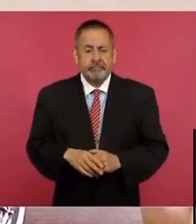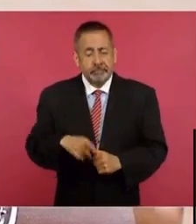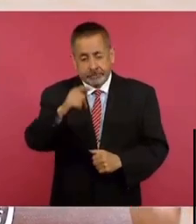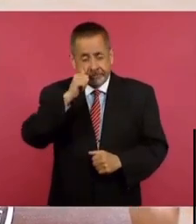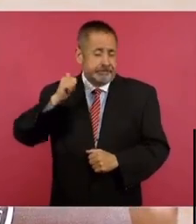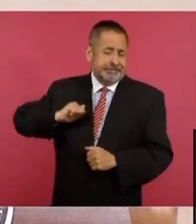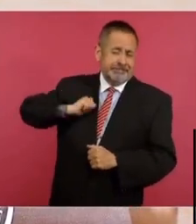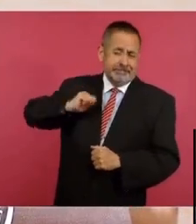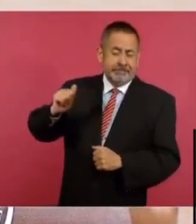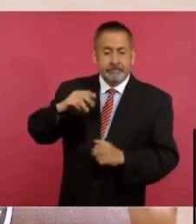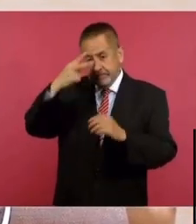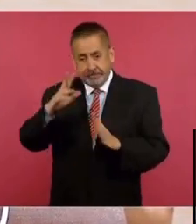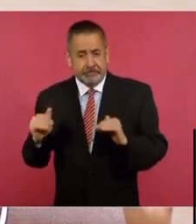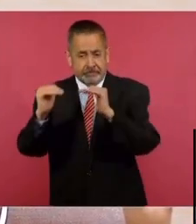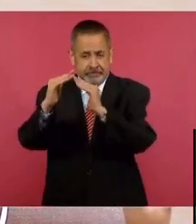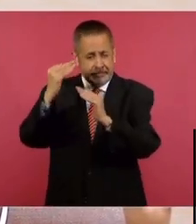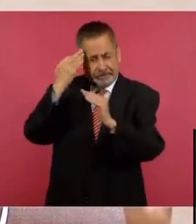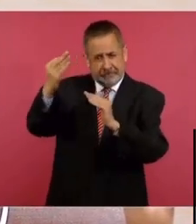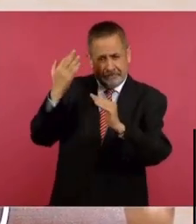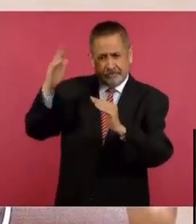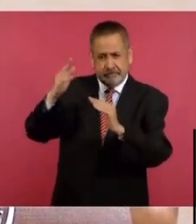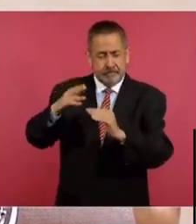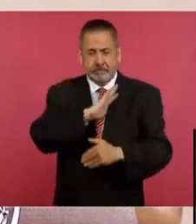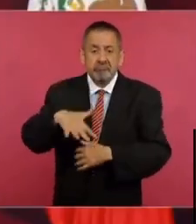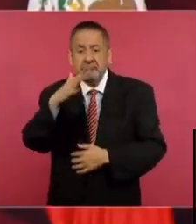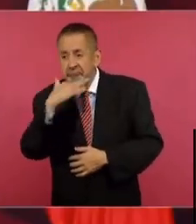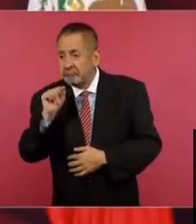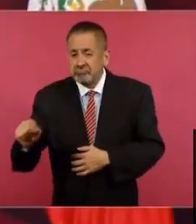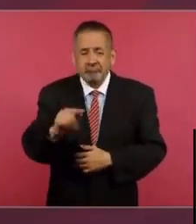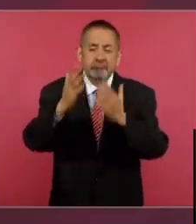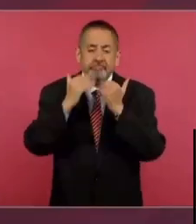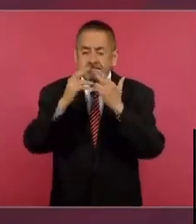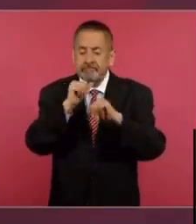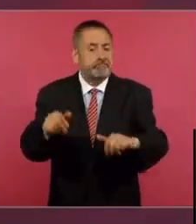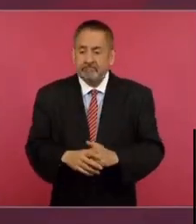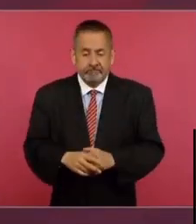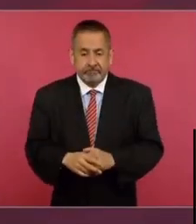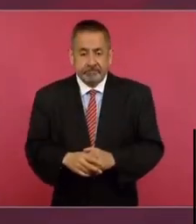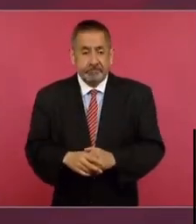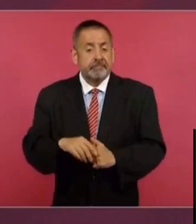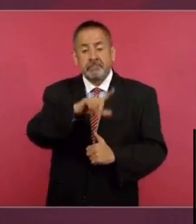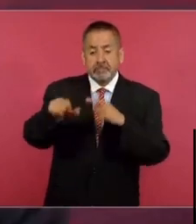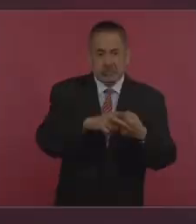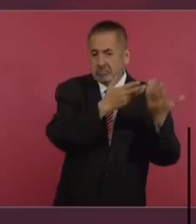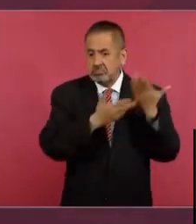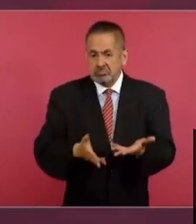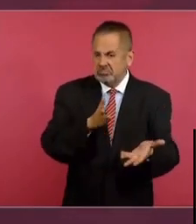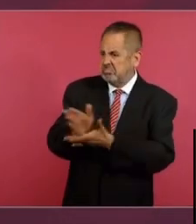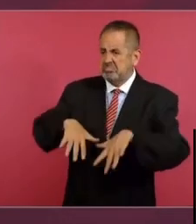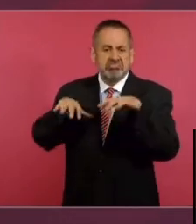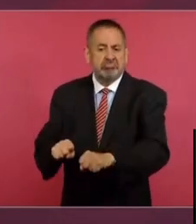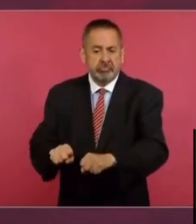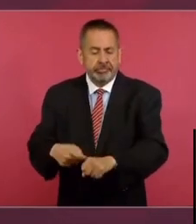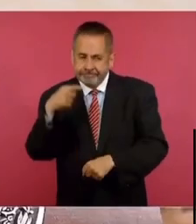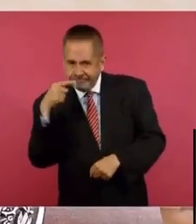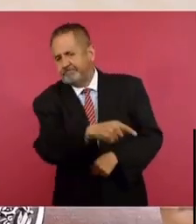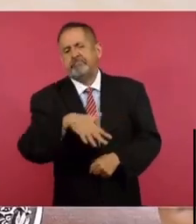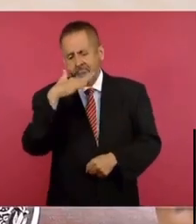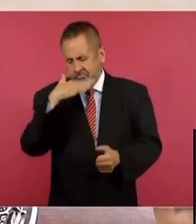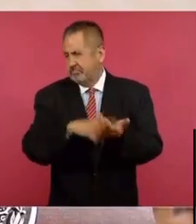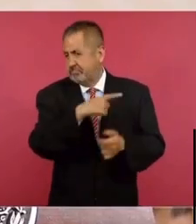México prehispánico no había corrupción. La corrupción llegó con los invasores. Por eso